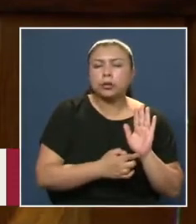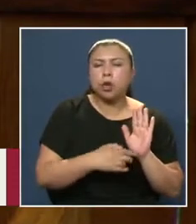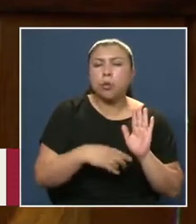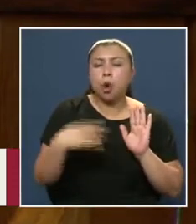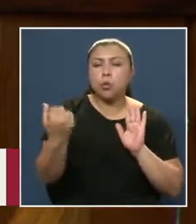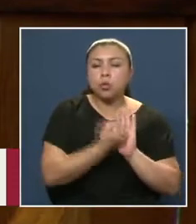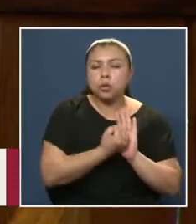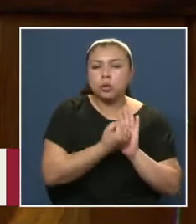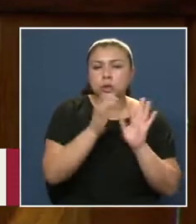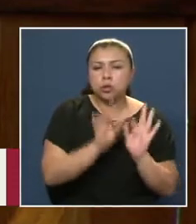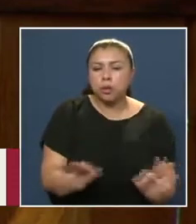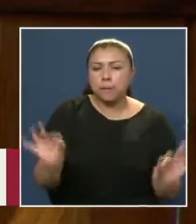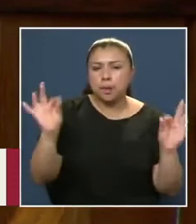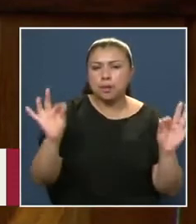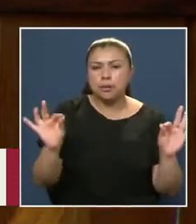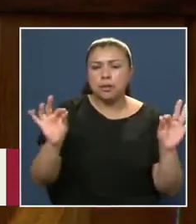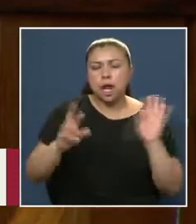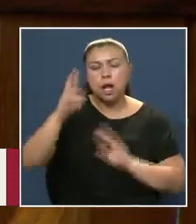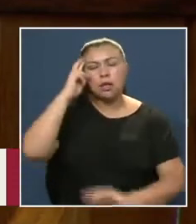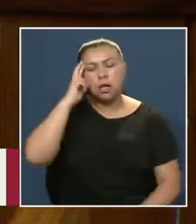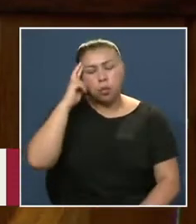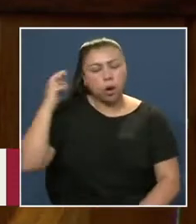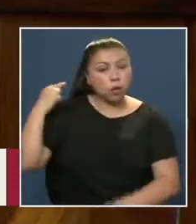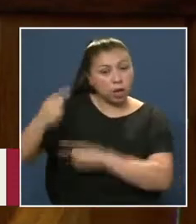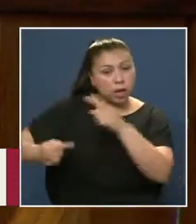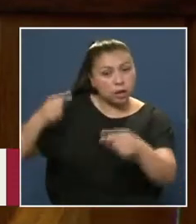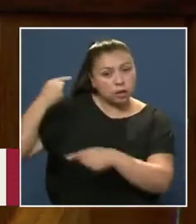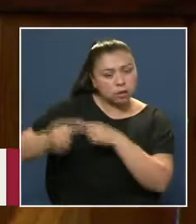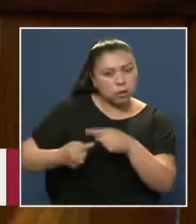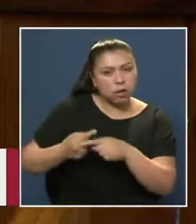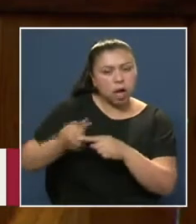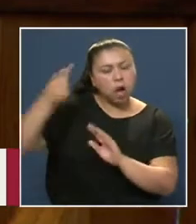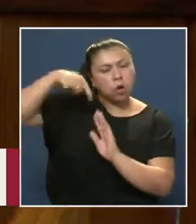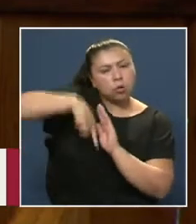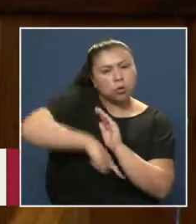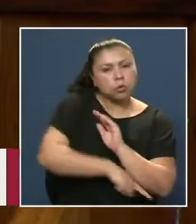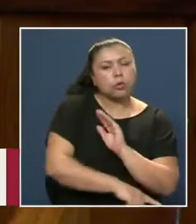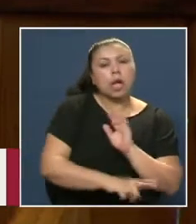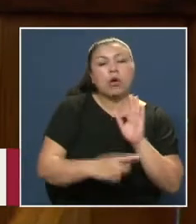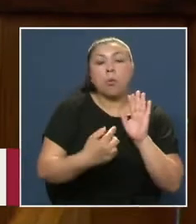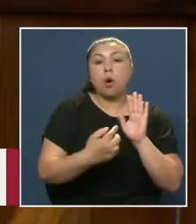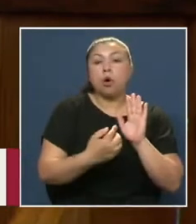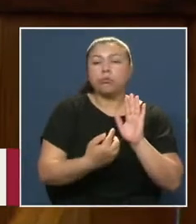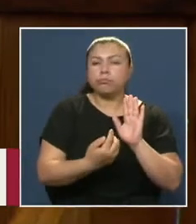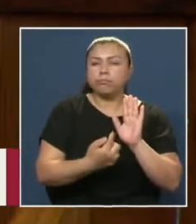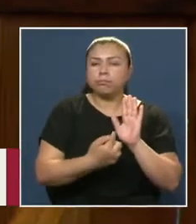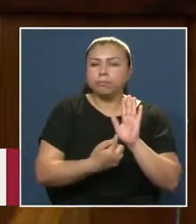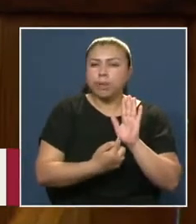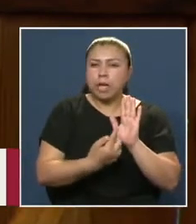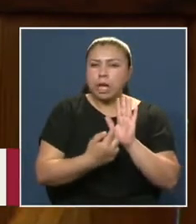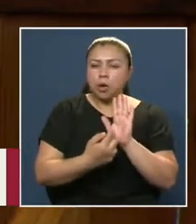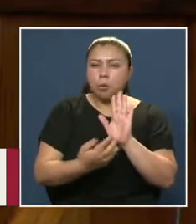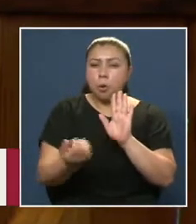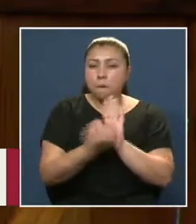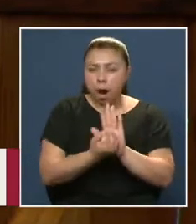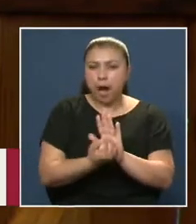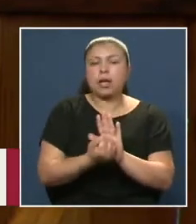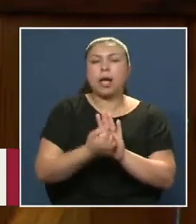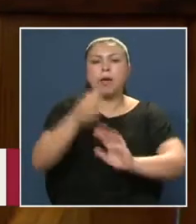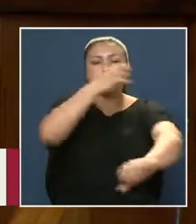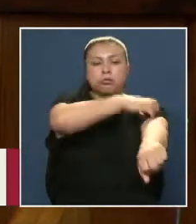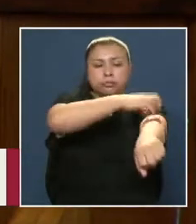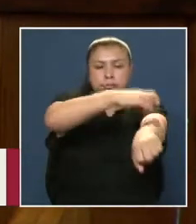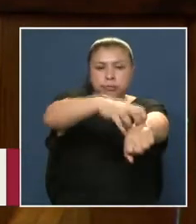Pues deja en el recuerdo Y la historia Su profunda Identificación Por los territorios Hoy